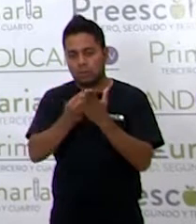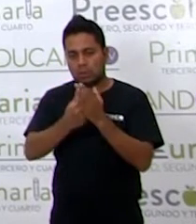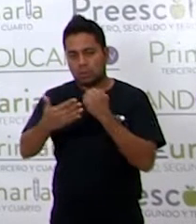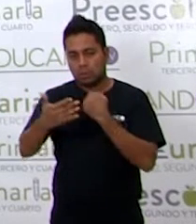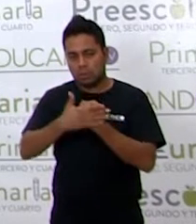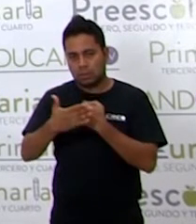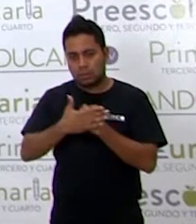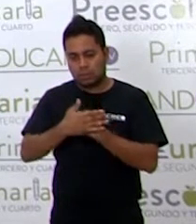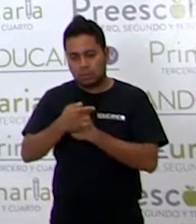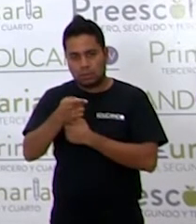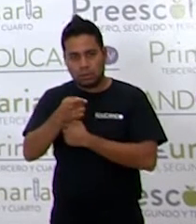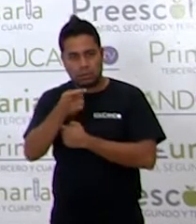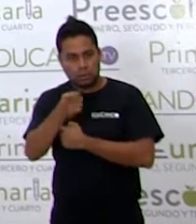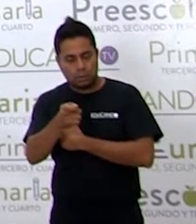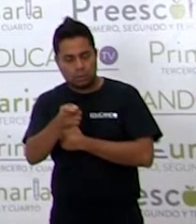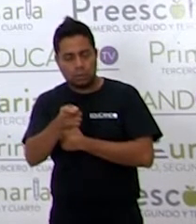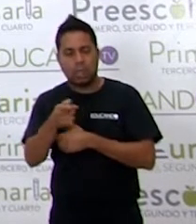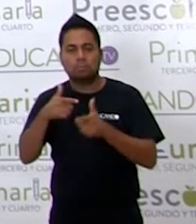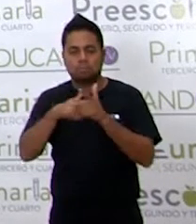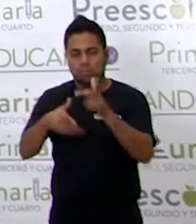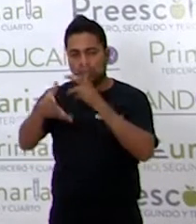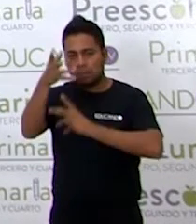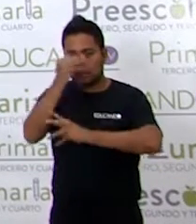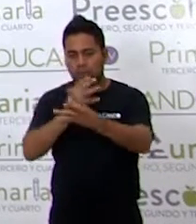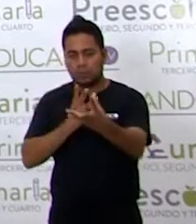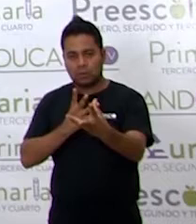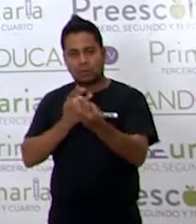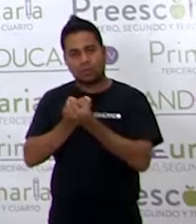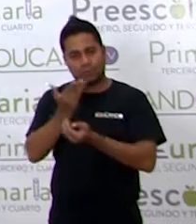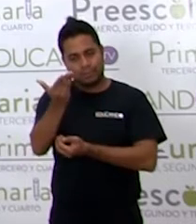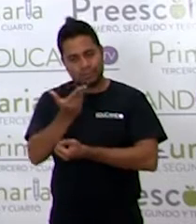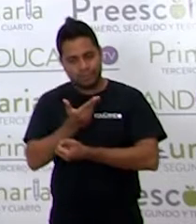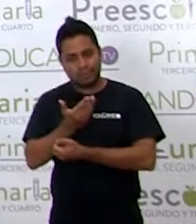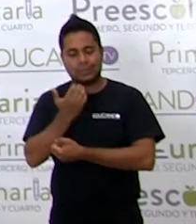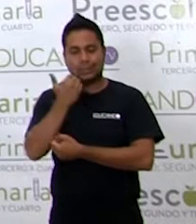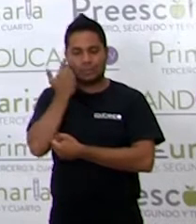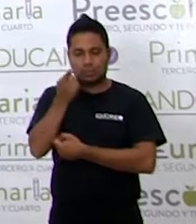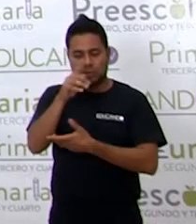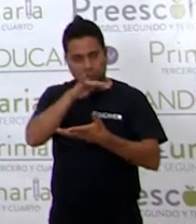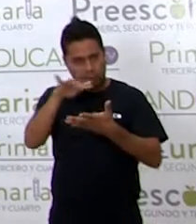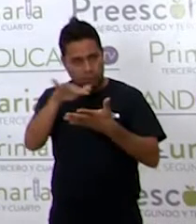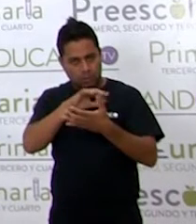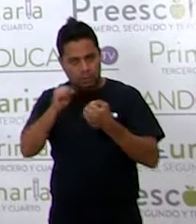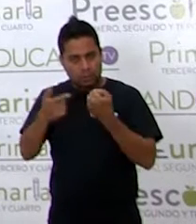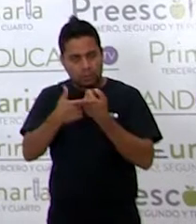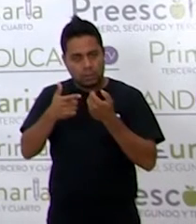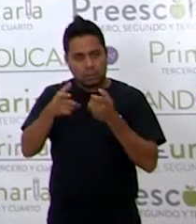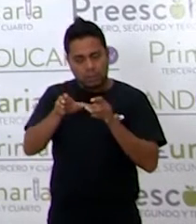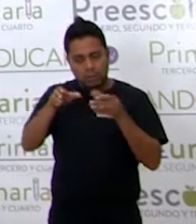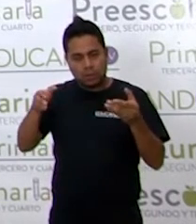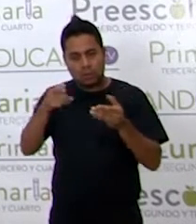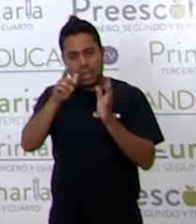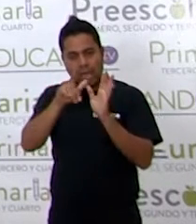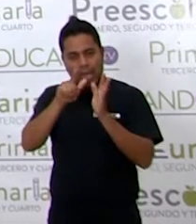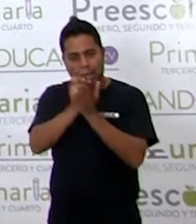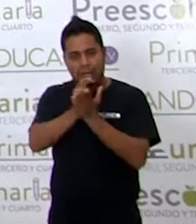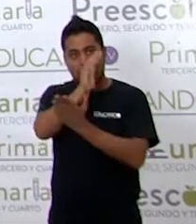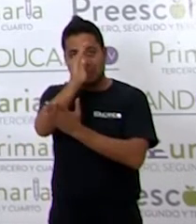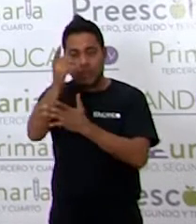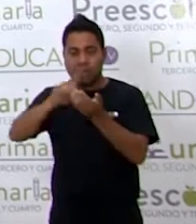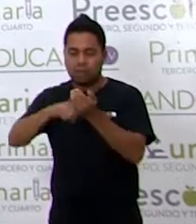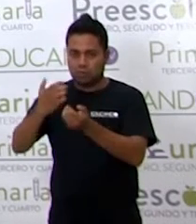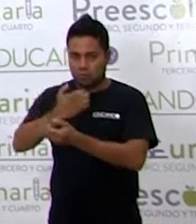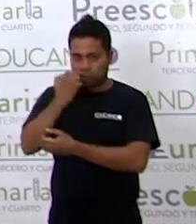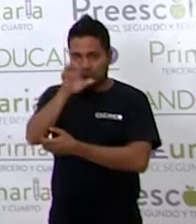En la Cuál Seguiremos Aprendiendo Juntos Y te invito A que Leas Un libro De tu Biblioteca Escolar